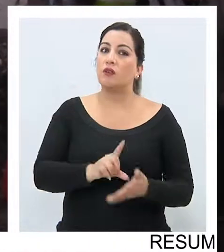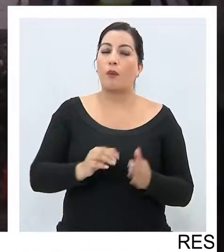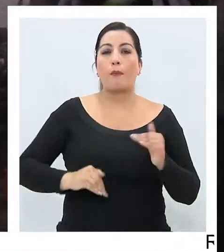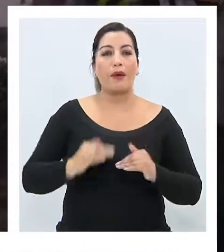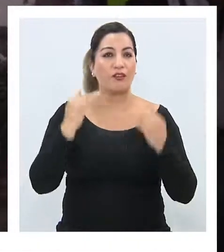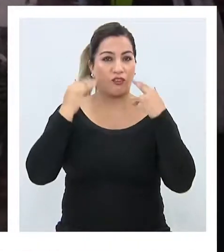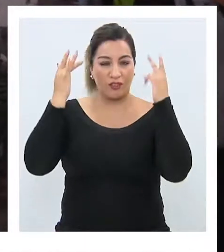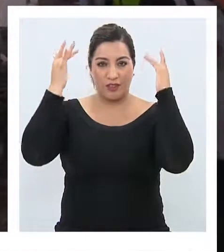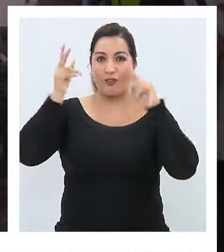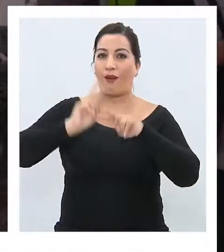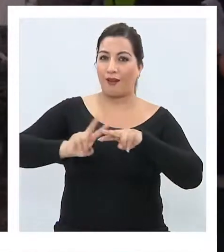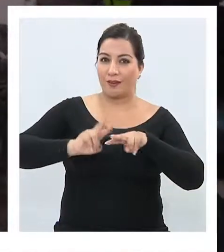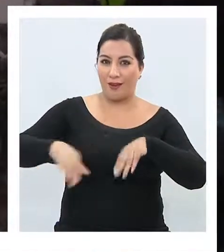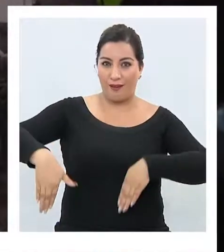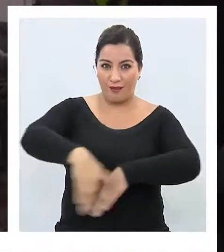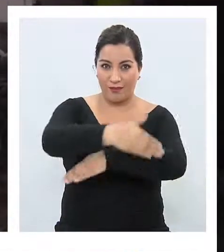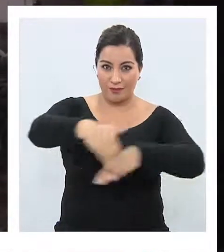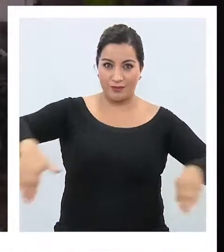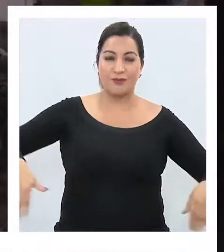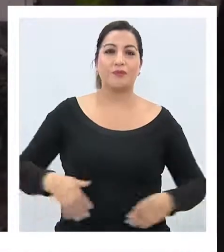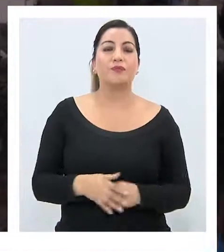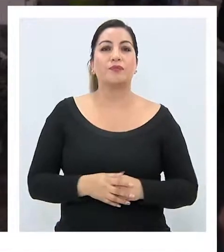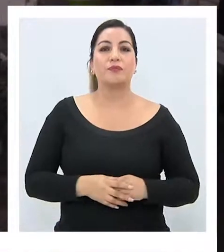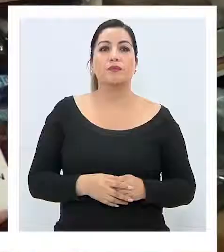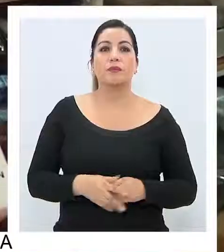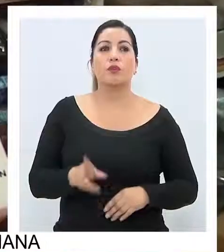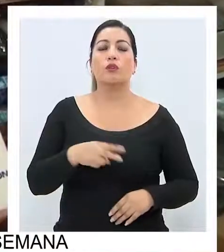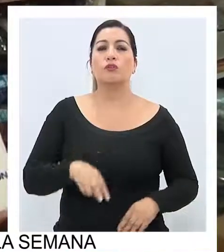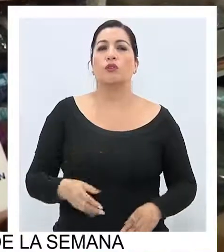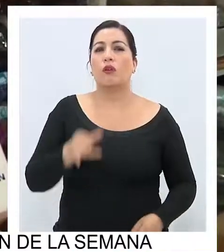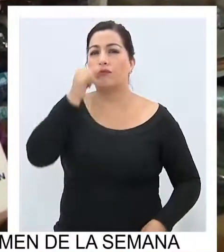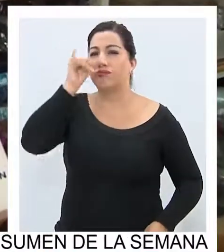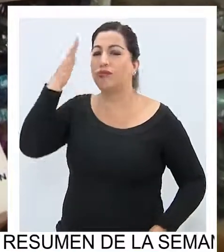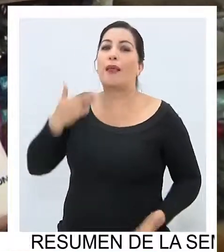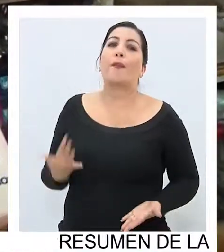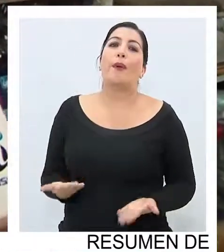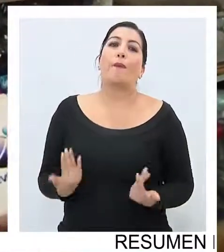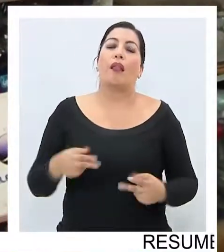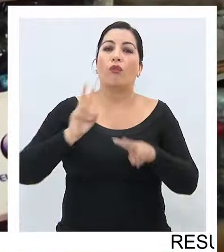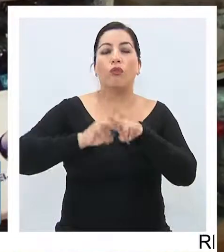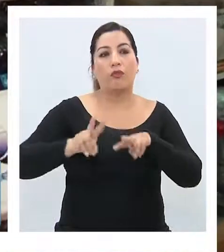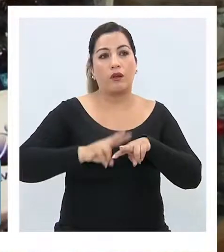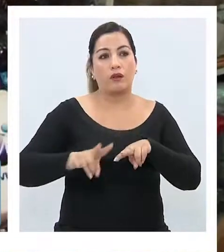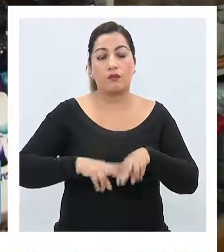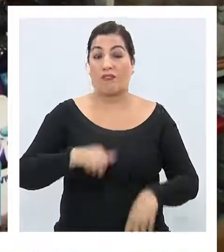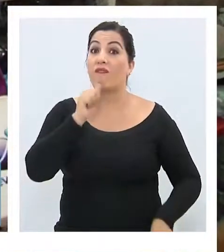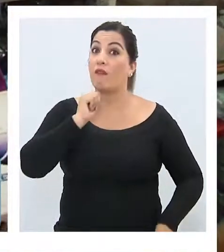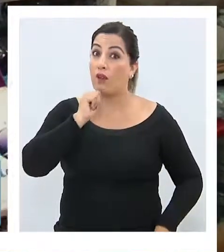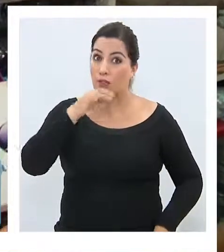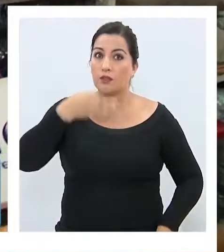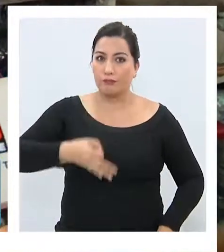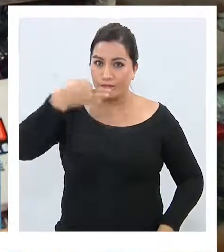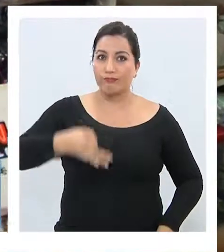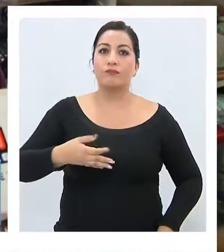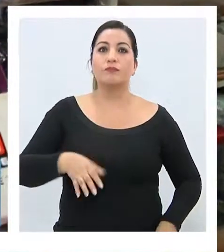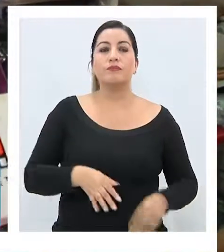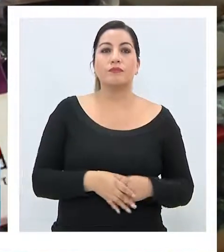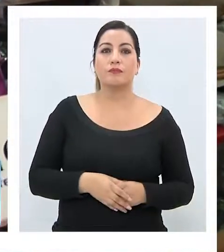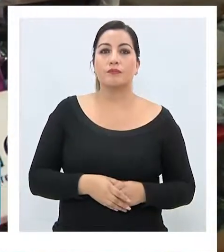contentos con los arreglos. Esto es lo que estábamos esperando hace mucho tiempo. Nos hacía falta una